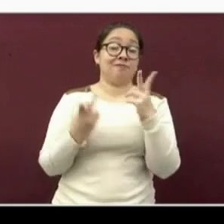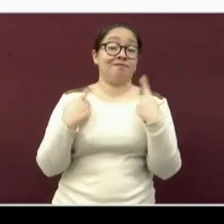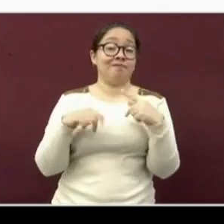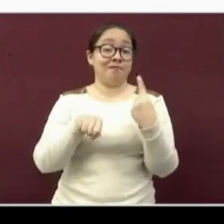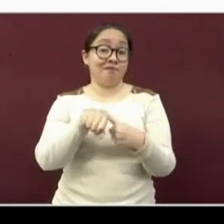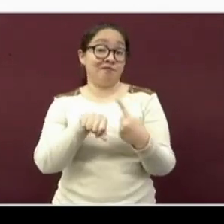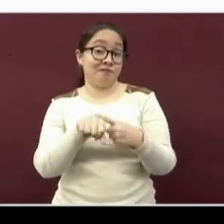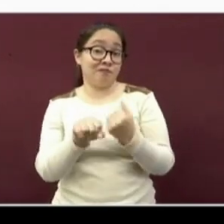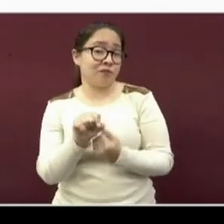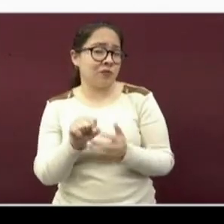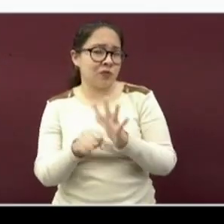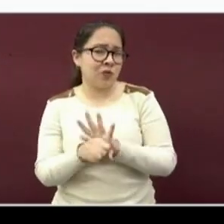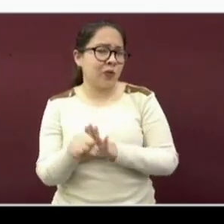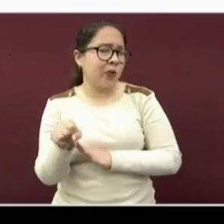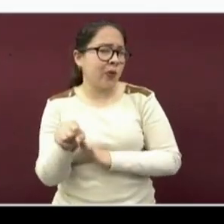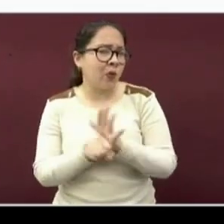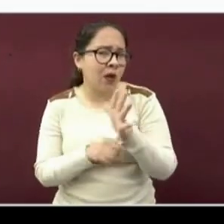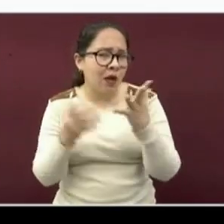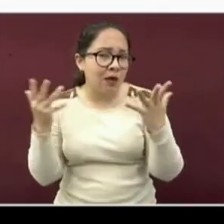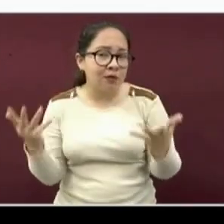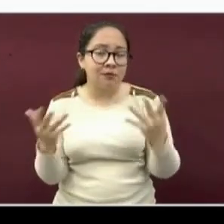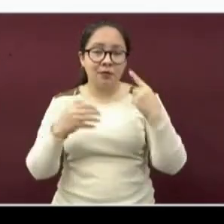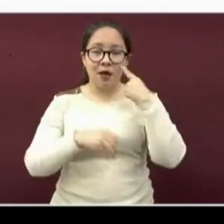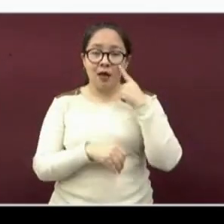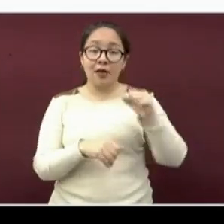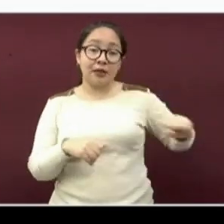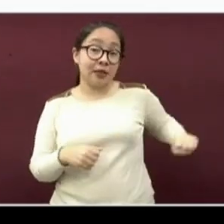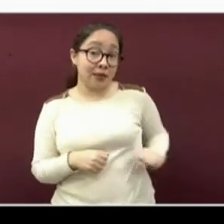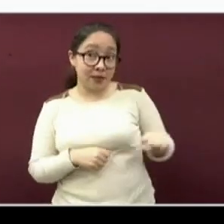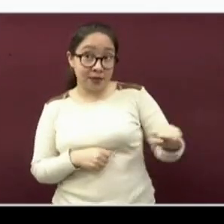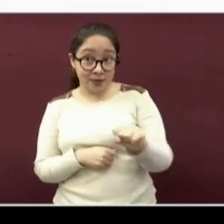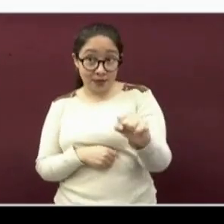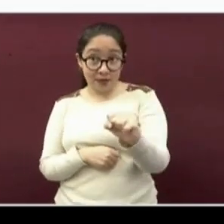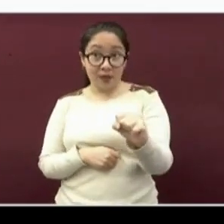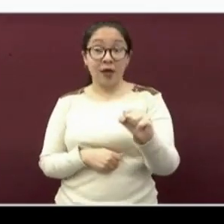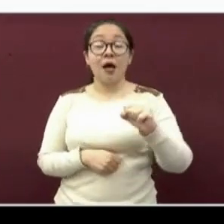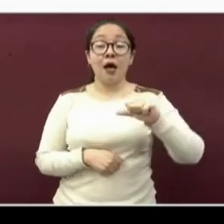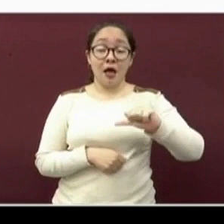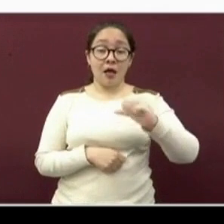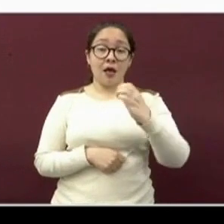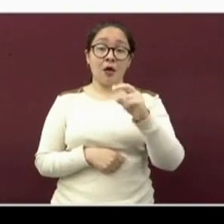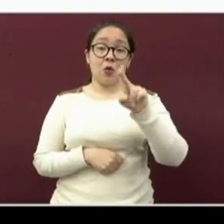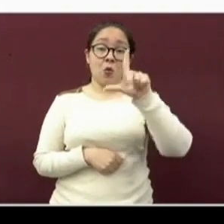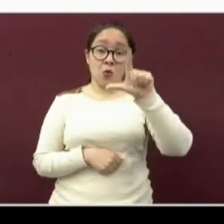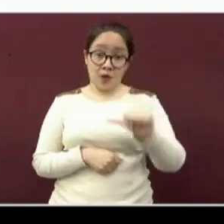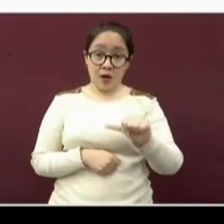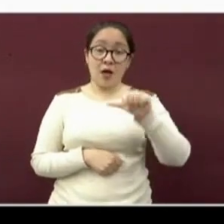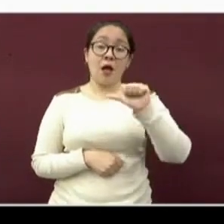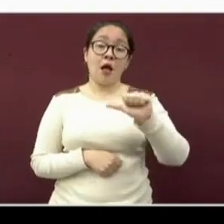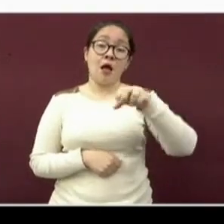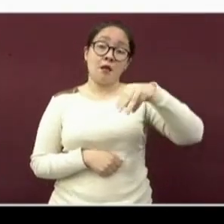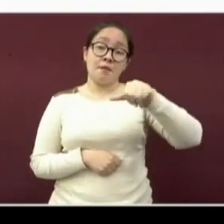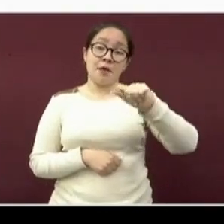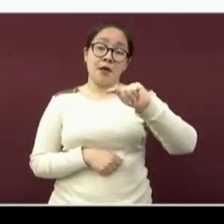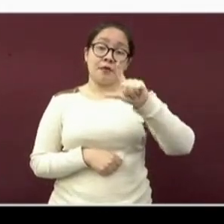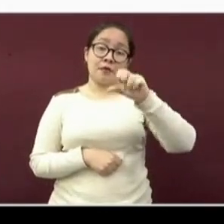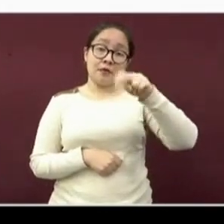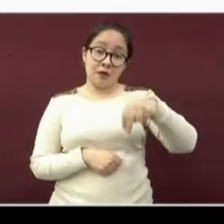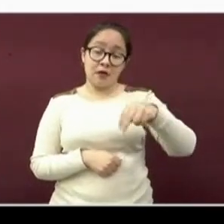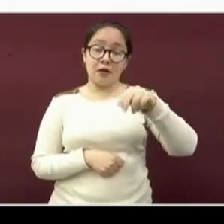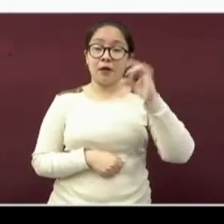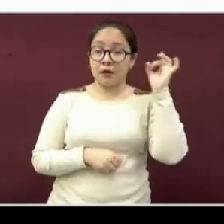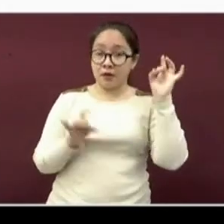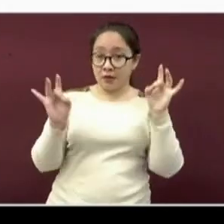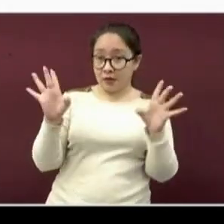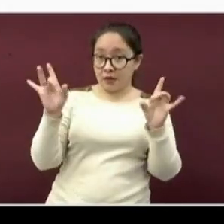personas con COVID-19 activa son Santiago Tuxtla, Acula, Amatlán de los Reyes, Ángeles